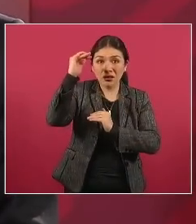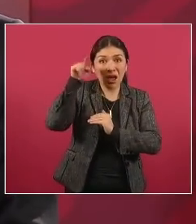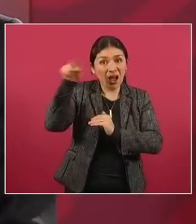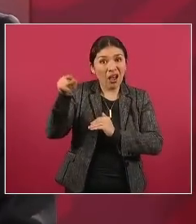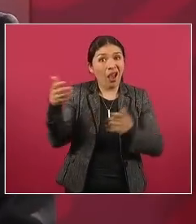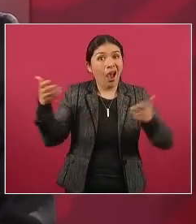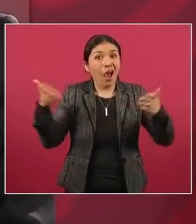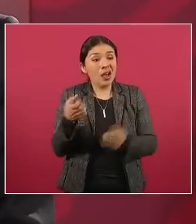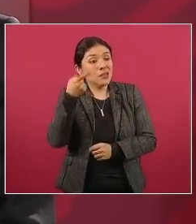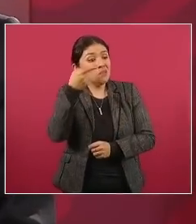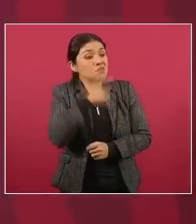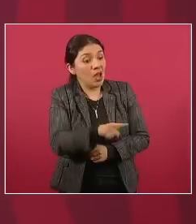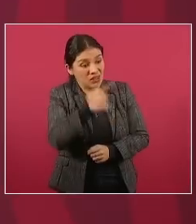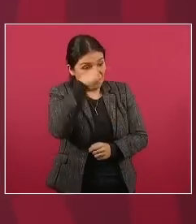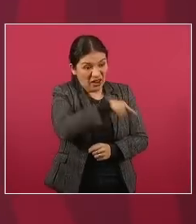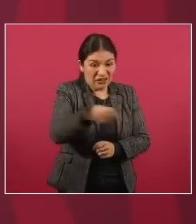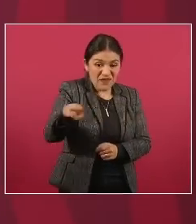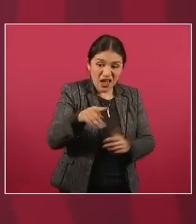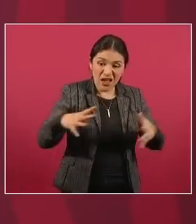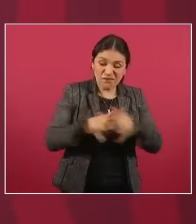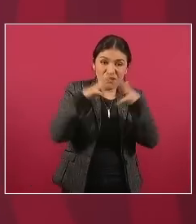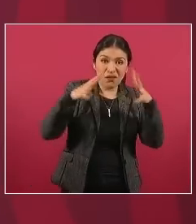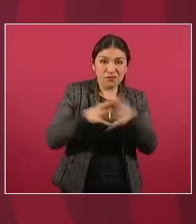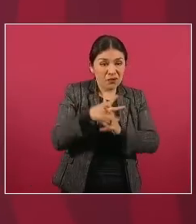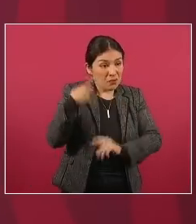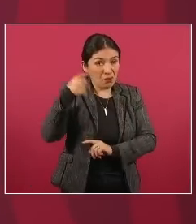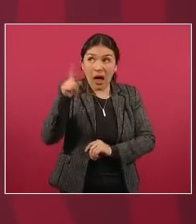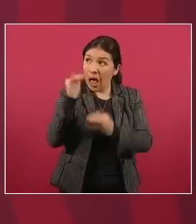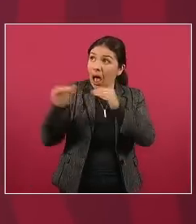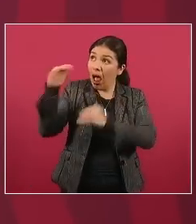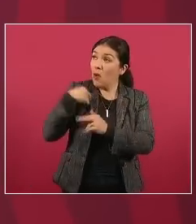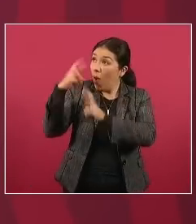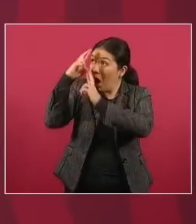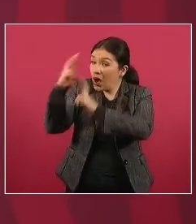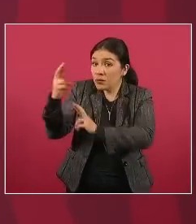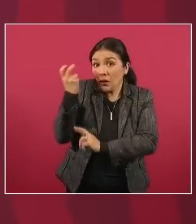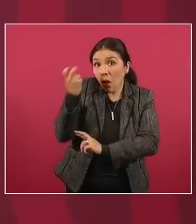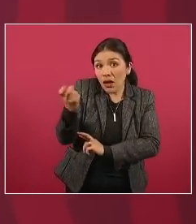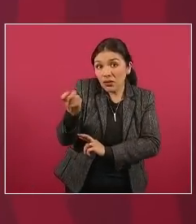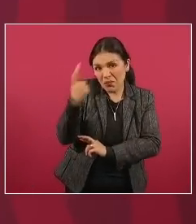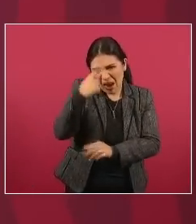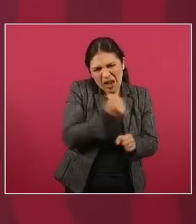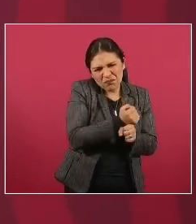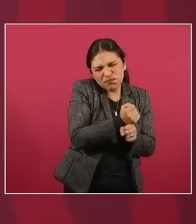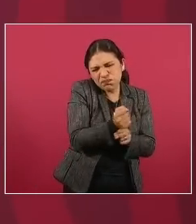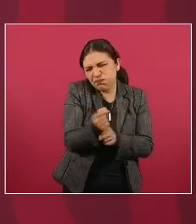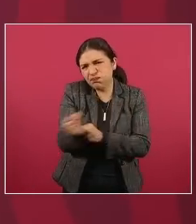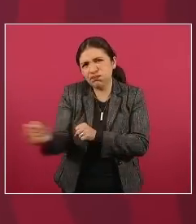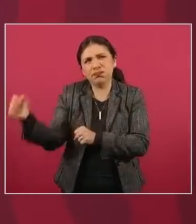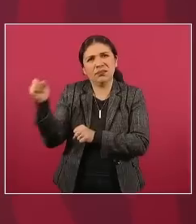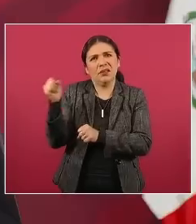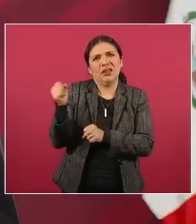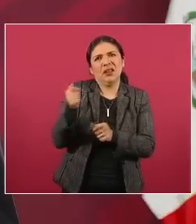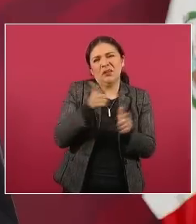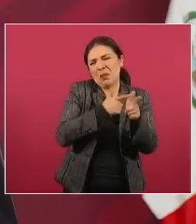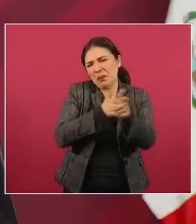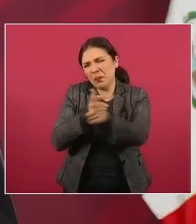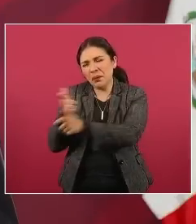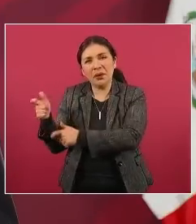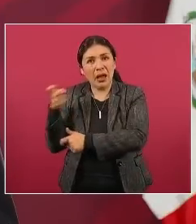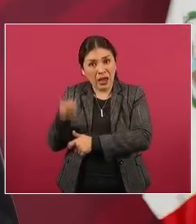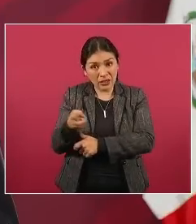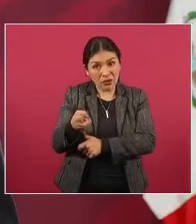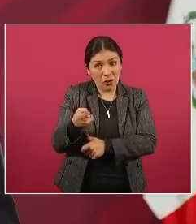son igual de responsables que quienes dieron la orden son igual de